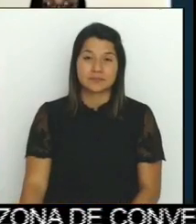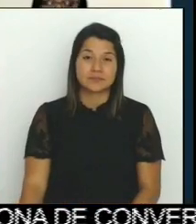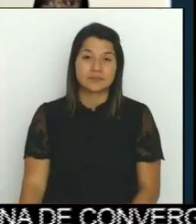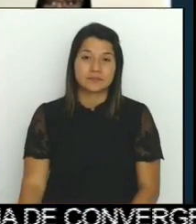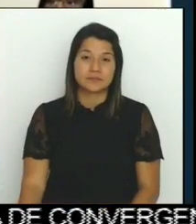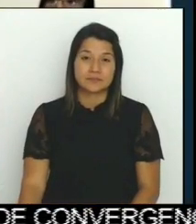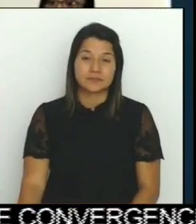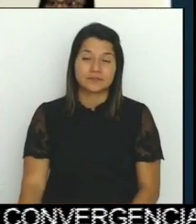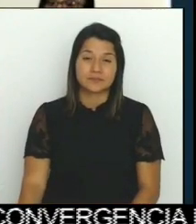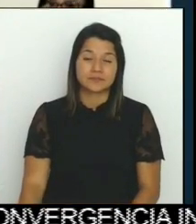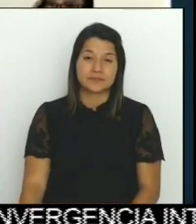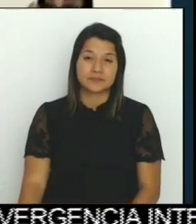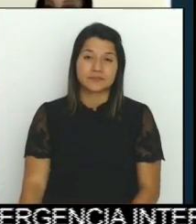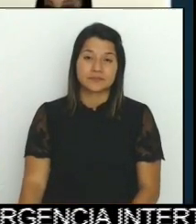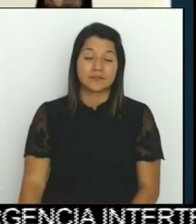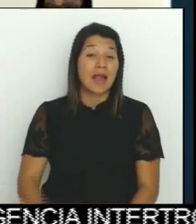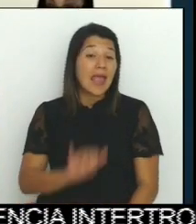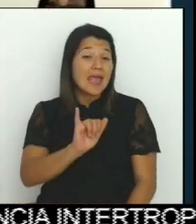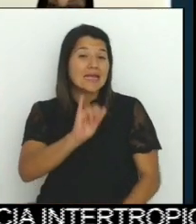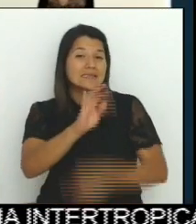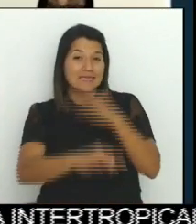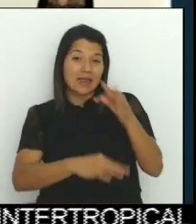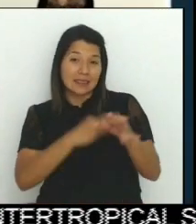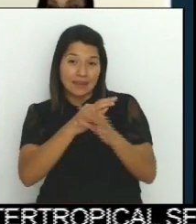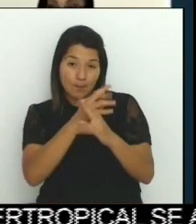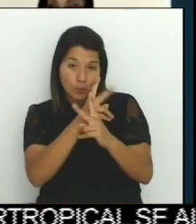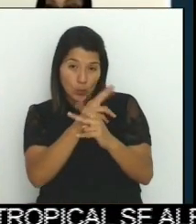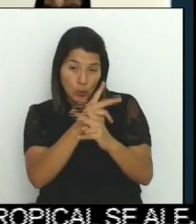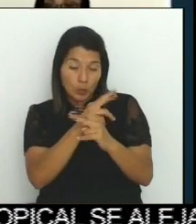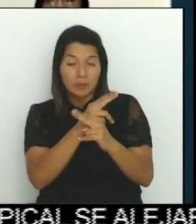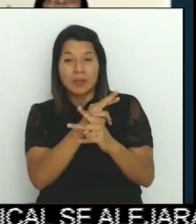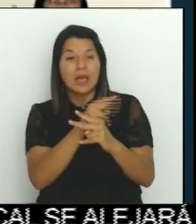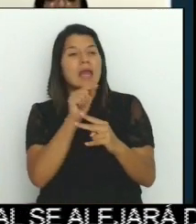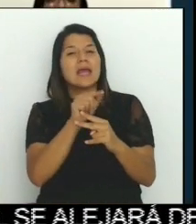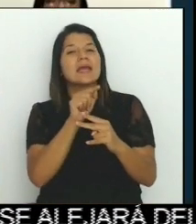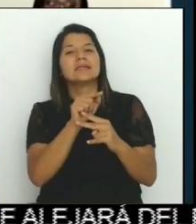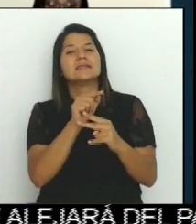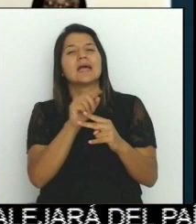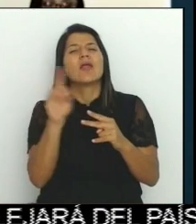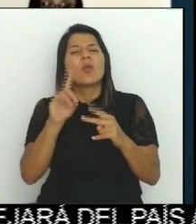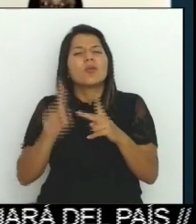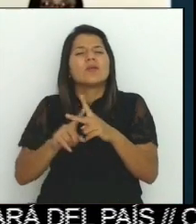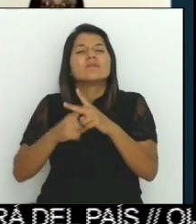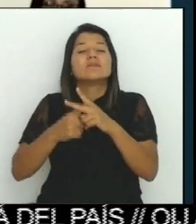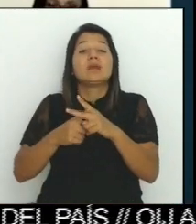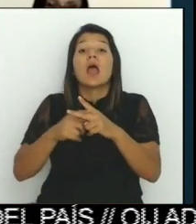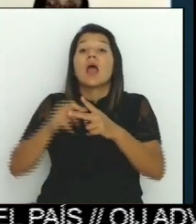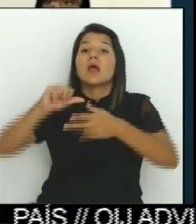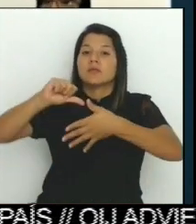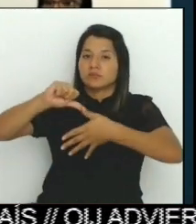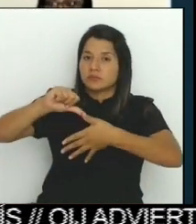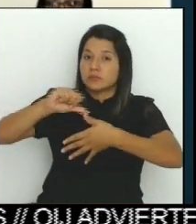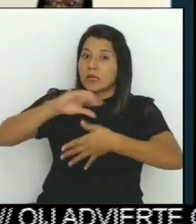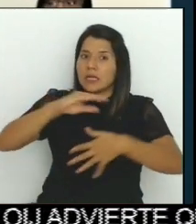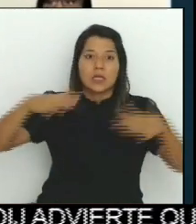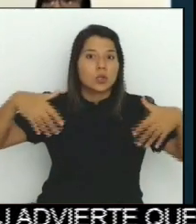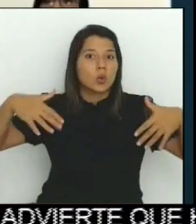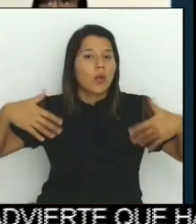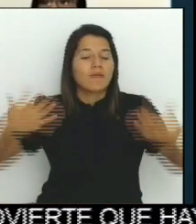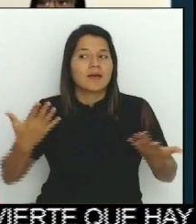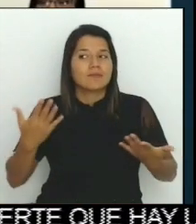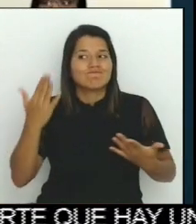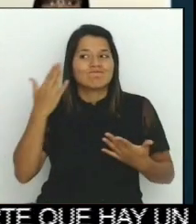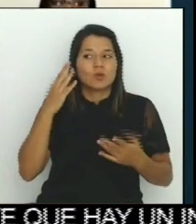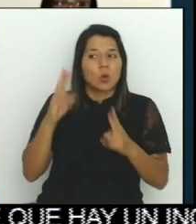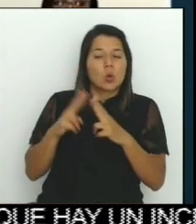Esta es una especie originaria de Sudamérica y todavía no hemos detectado algún controlador biológico o cómo reducir el